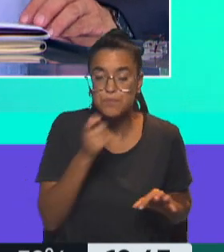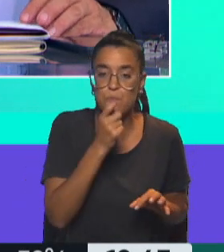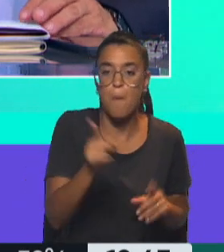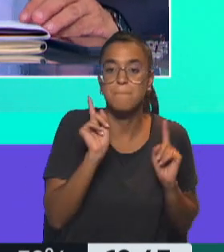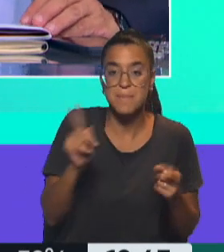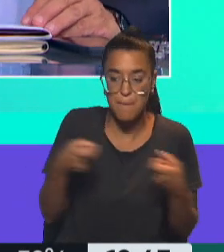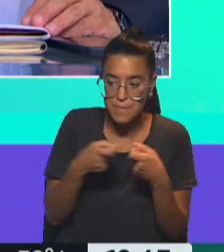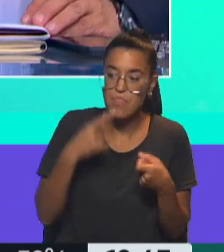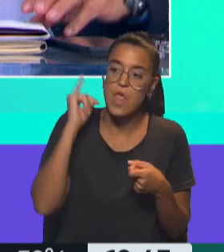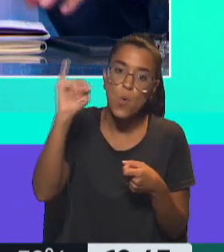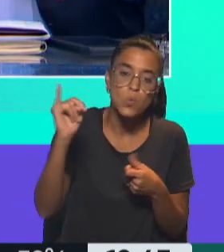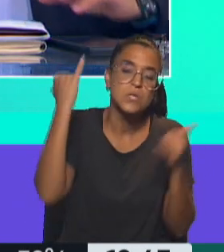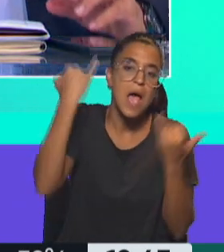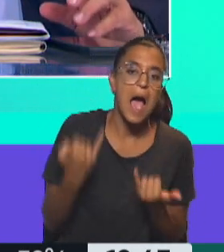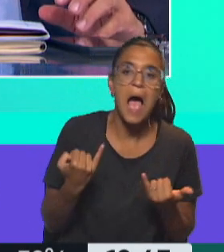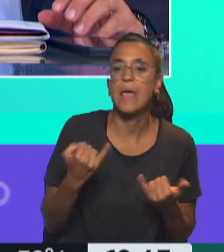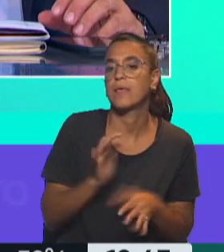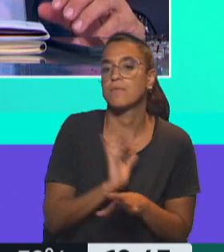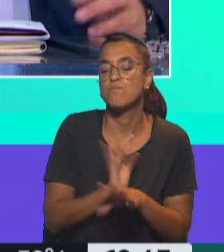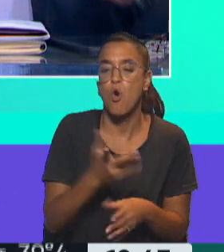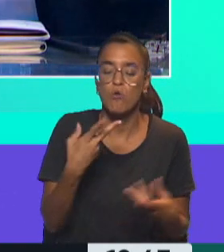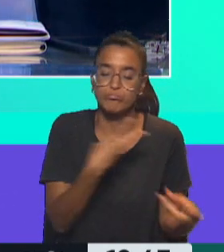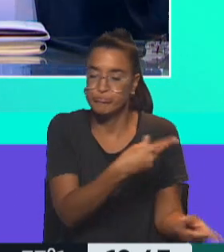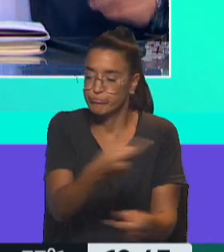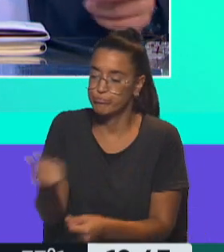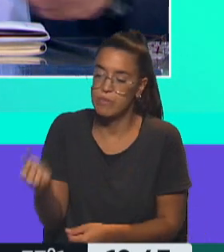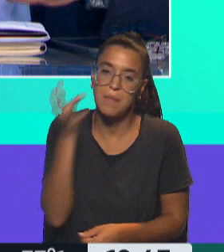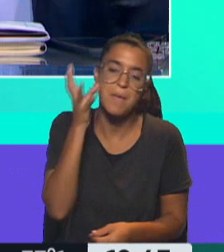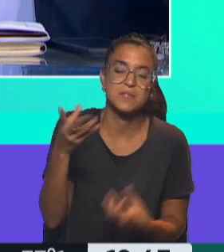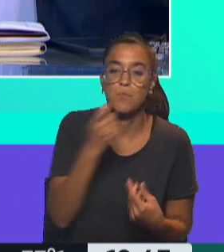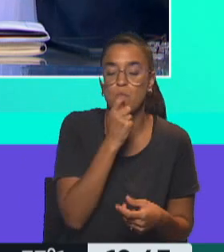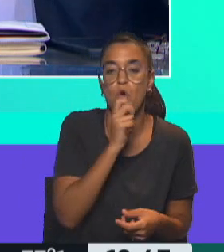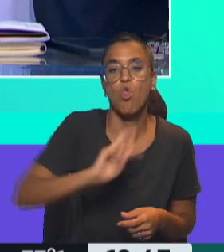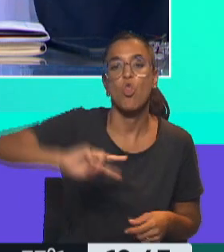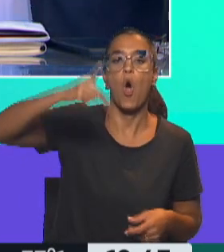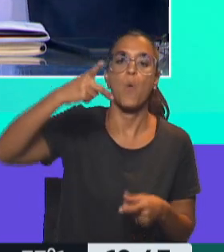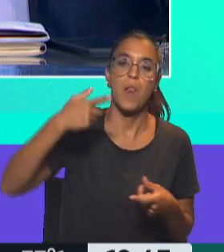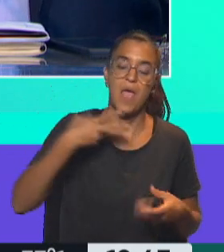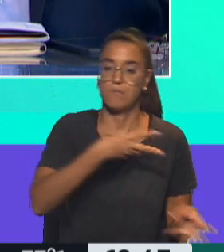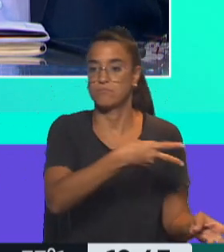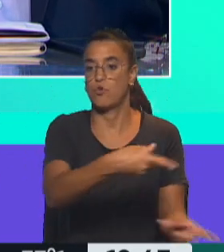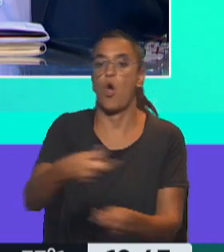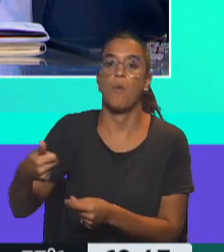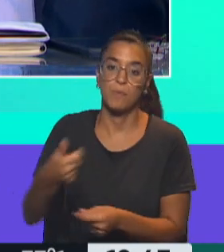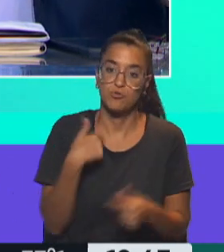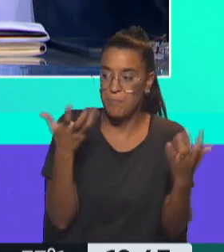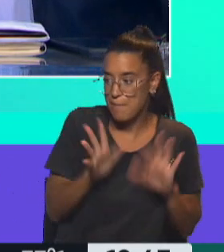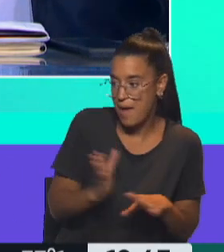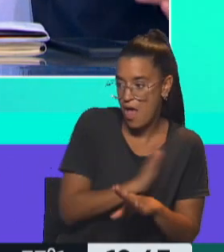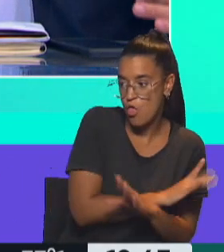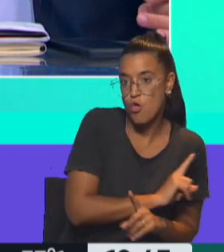empresa denuncie que hay un excedente de consumo, por ejemplo, digamos, bueno, se me duplicó el consumo, yo no estaba preparado para esto,